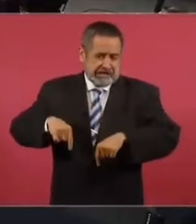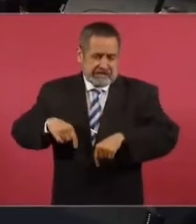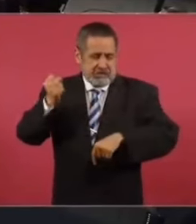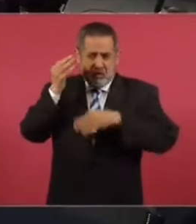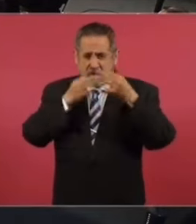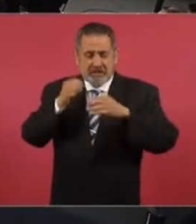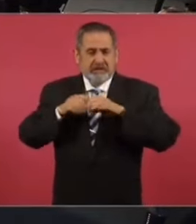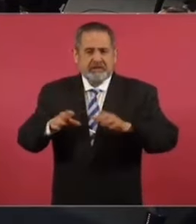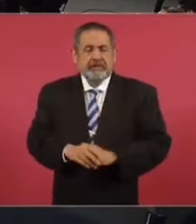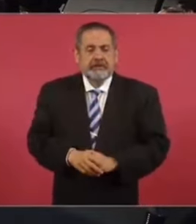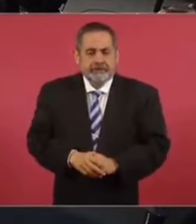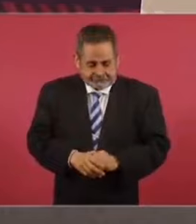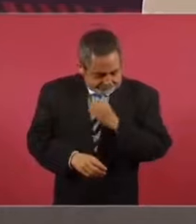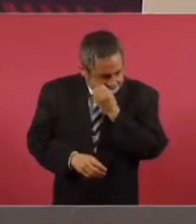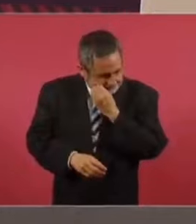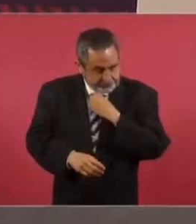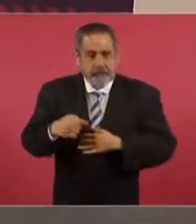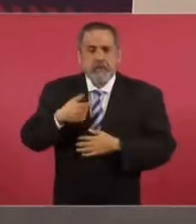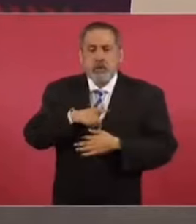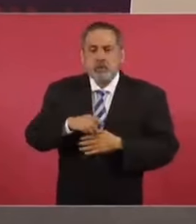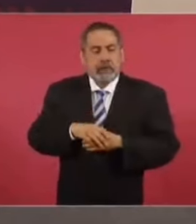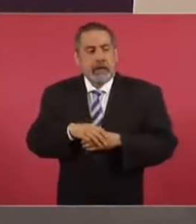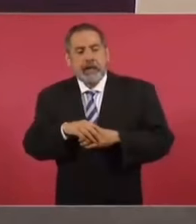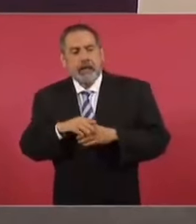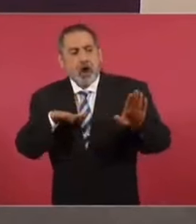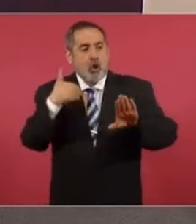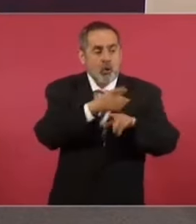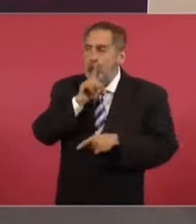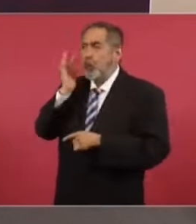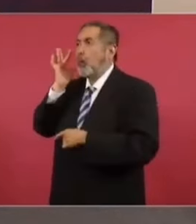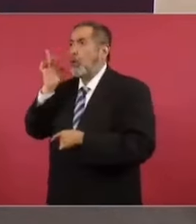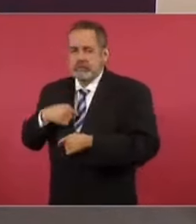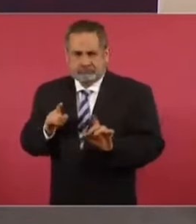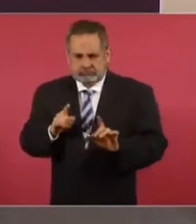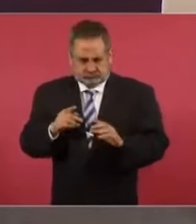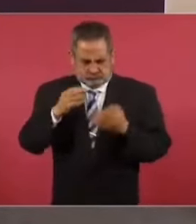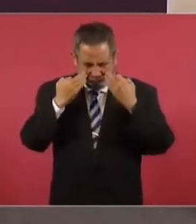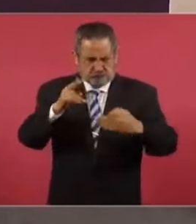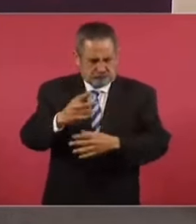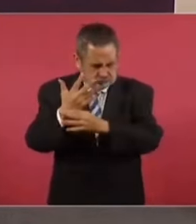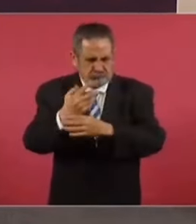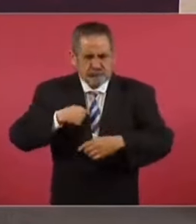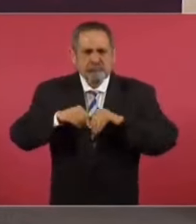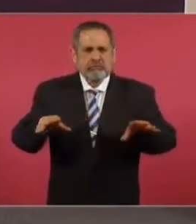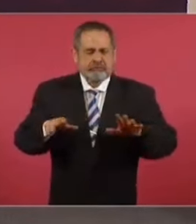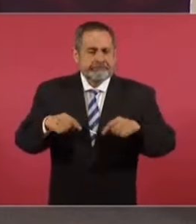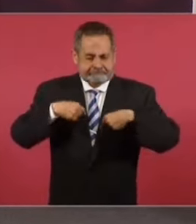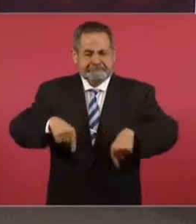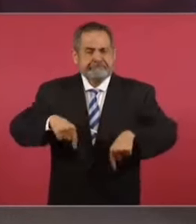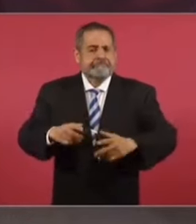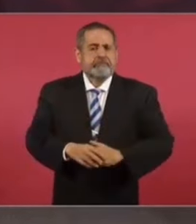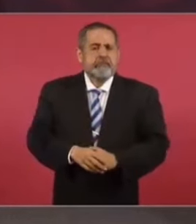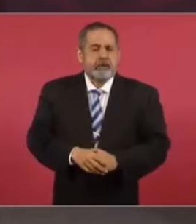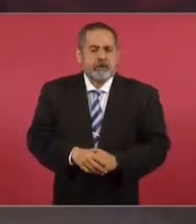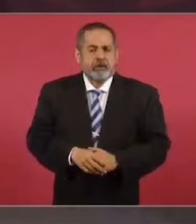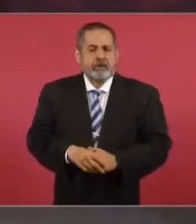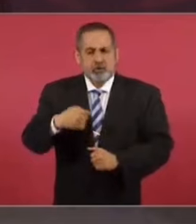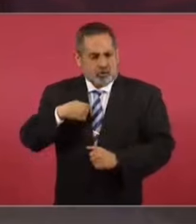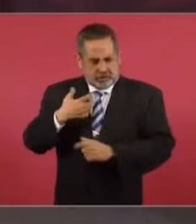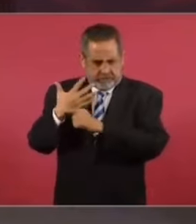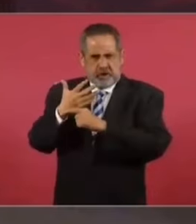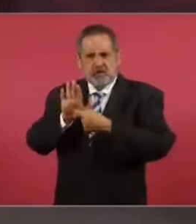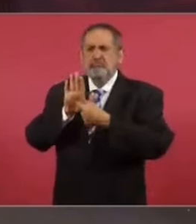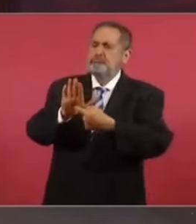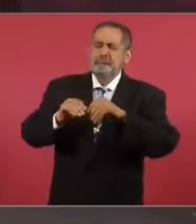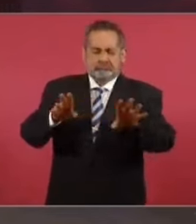porque no nos gusta tirar la piedra y esconder la mano, lo que hacemos y lo que yo expongo